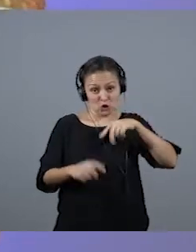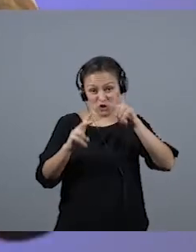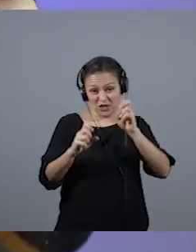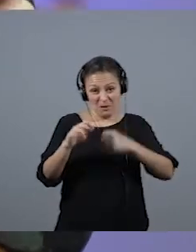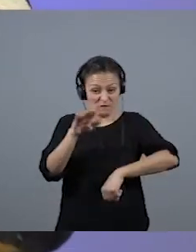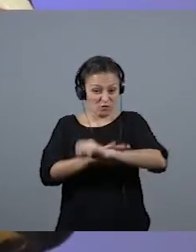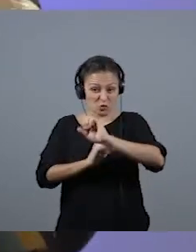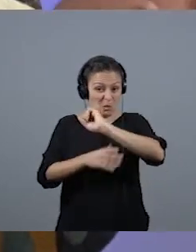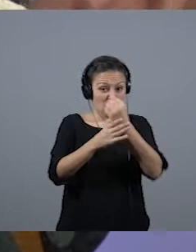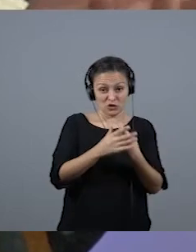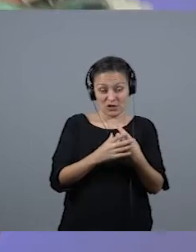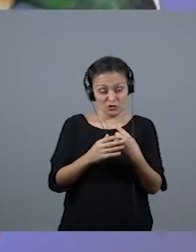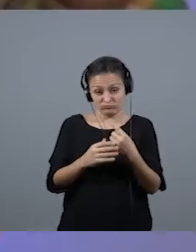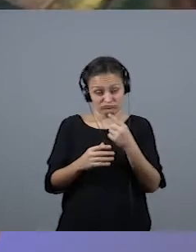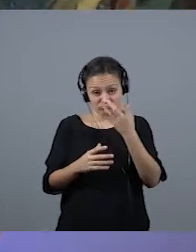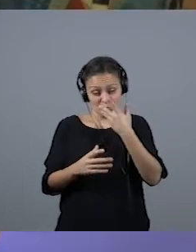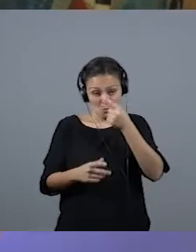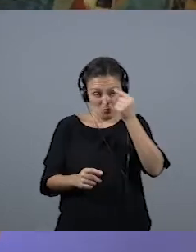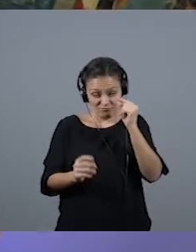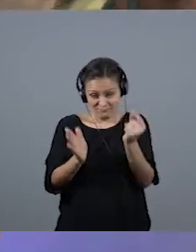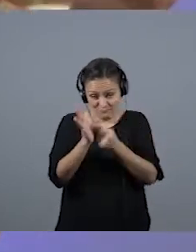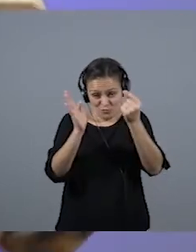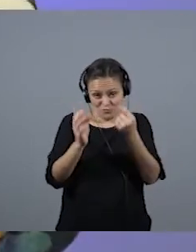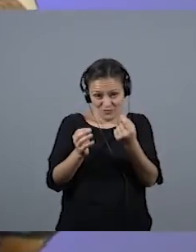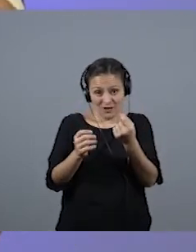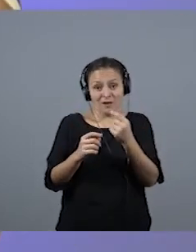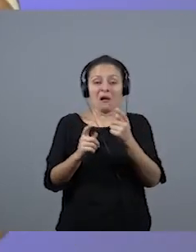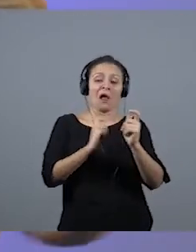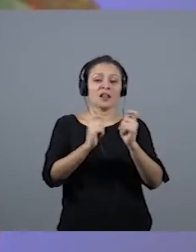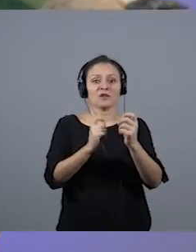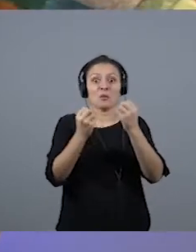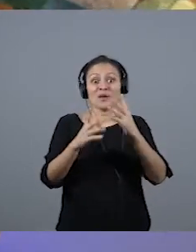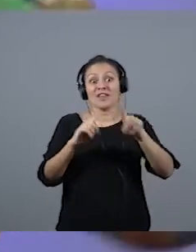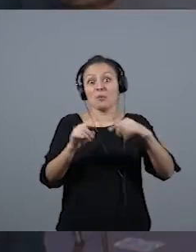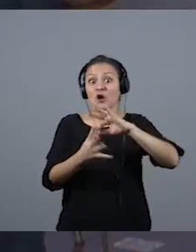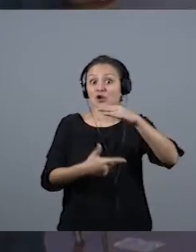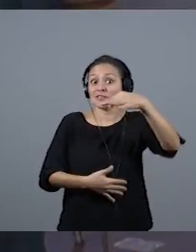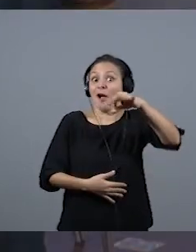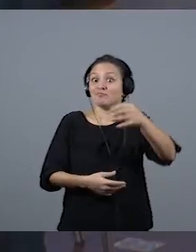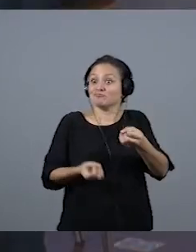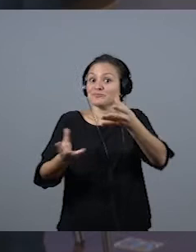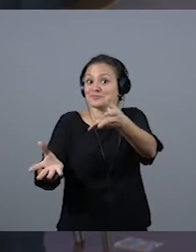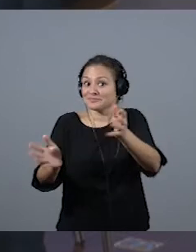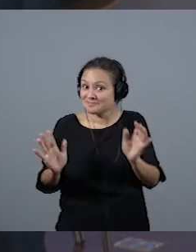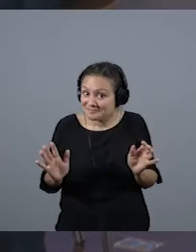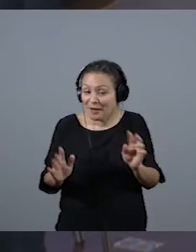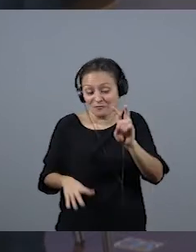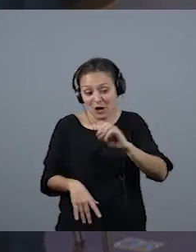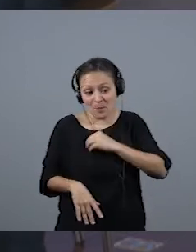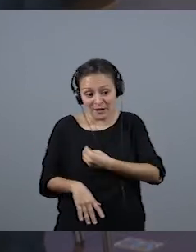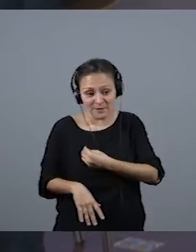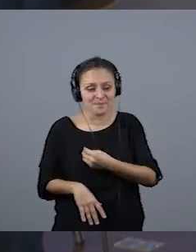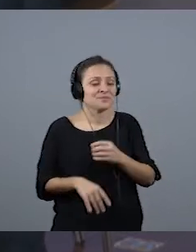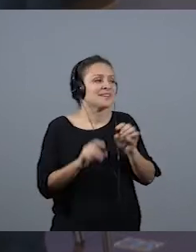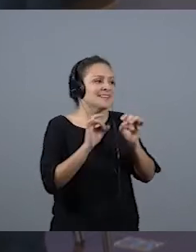baloncesto, nos lo pasamos estupendamente en la entrevista, y después nos dio la gran exclusiva. Oye, valió la pena. Cuando alguien